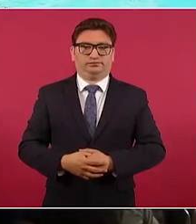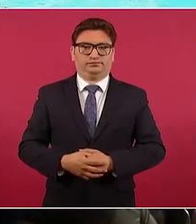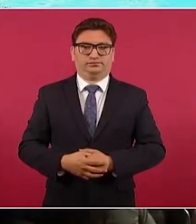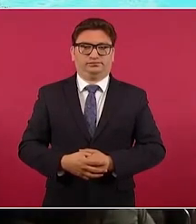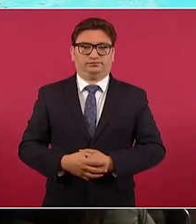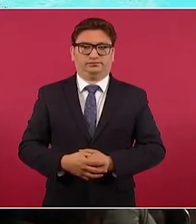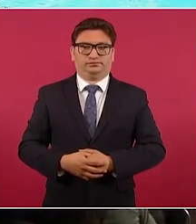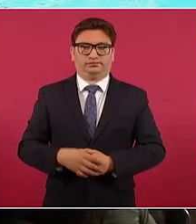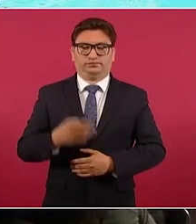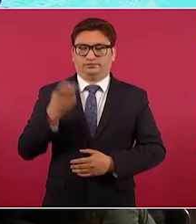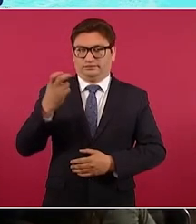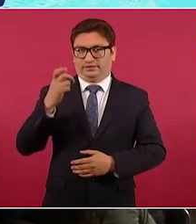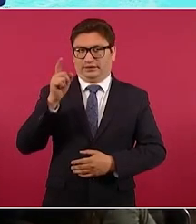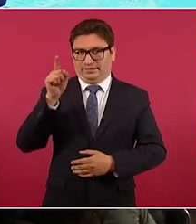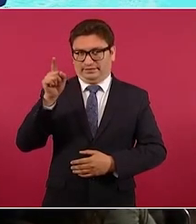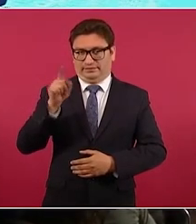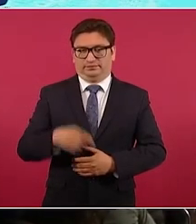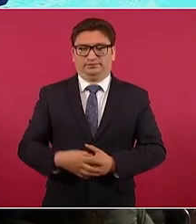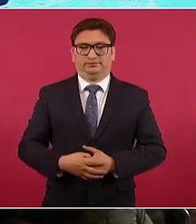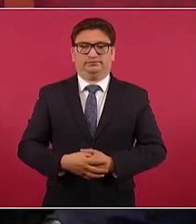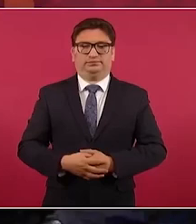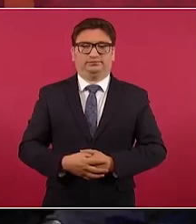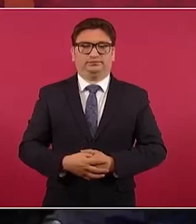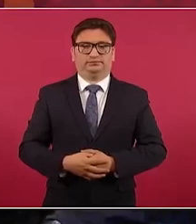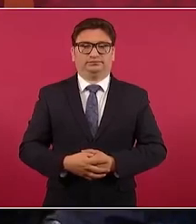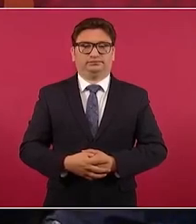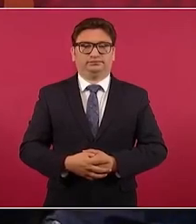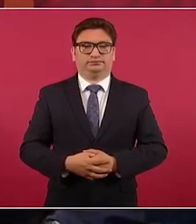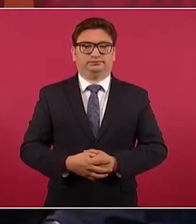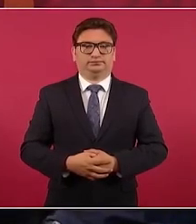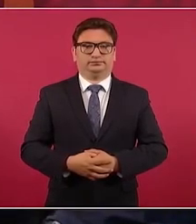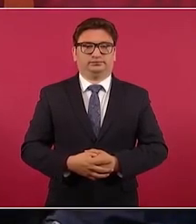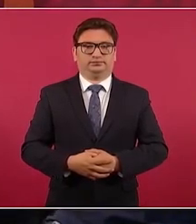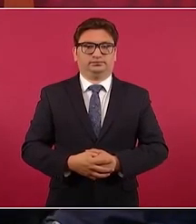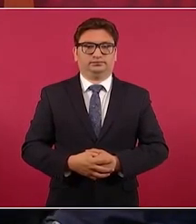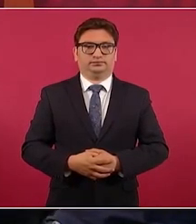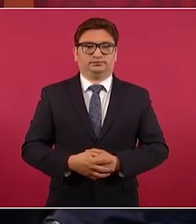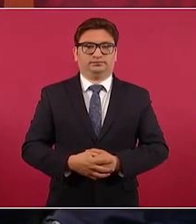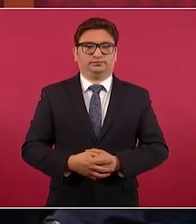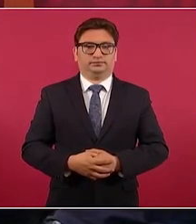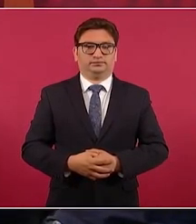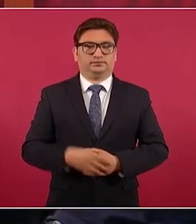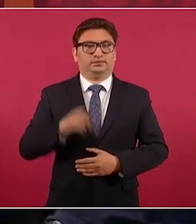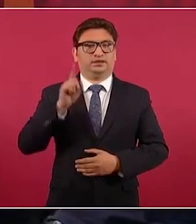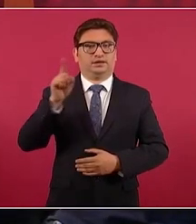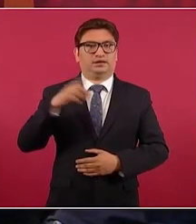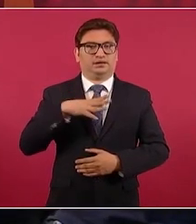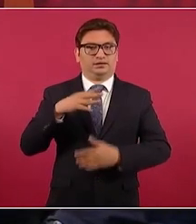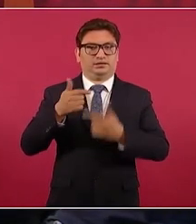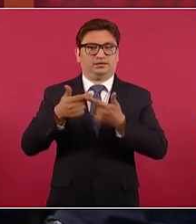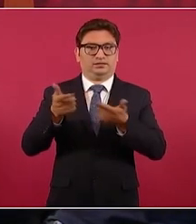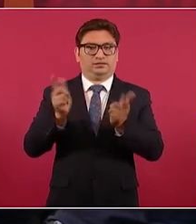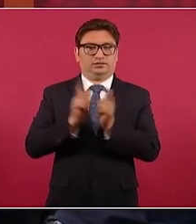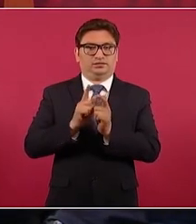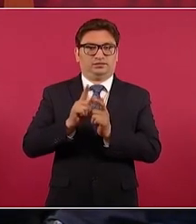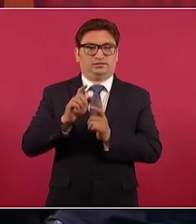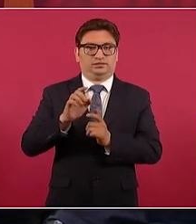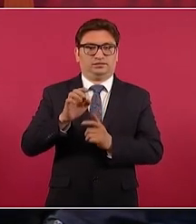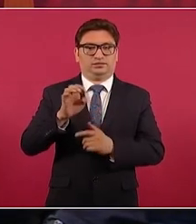aquí, exactamente, aquí está el grupo este con